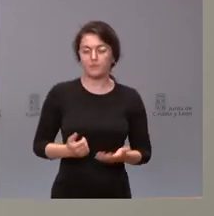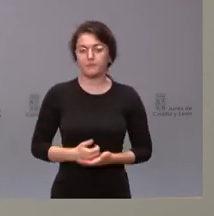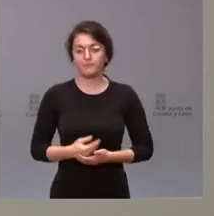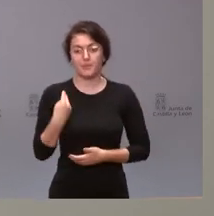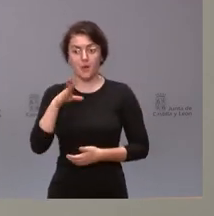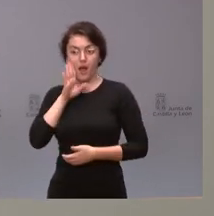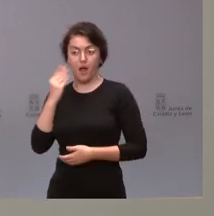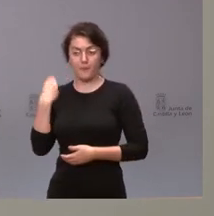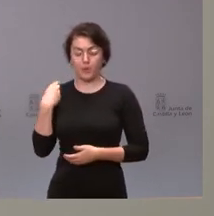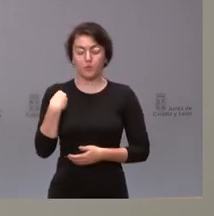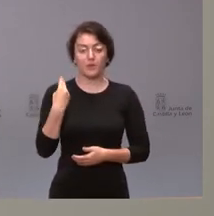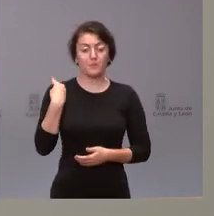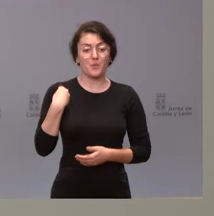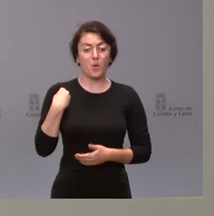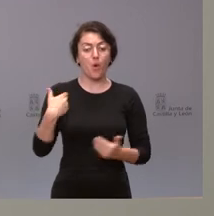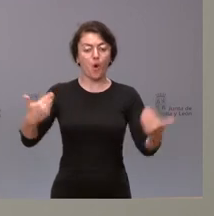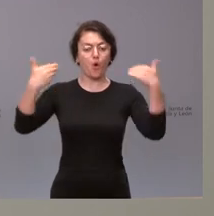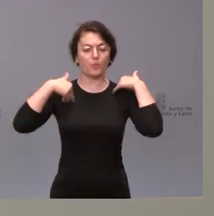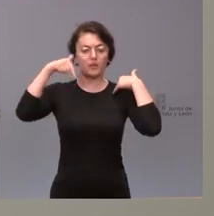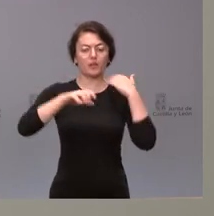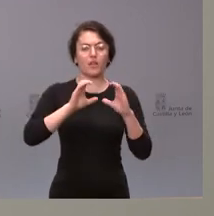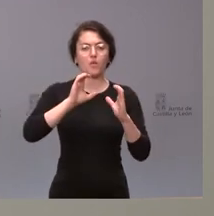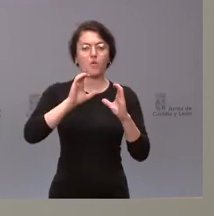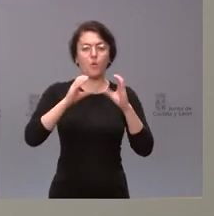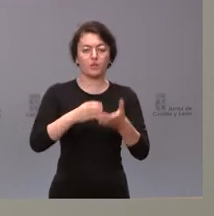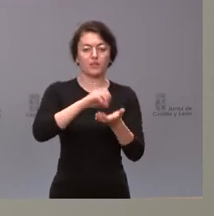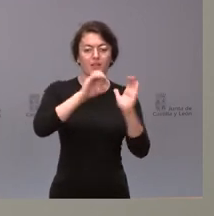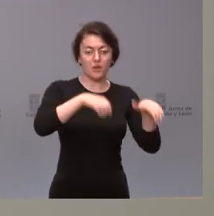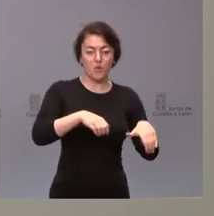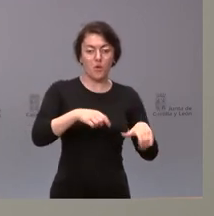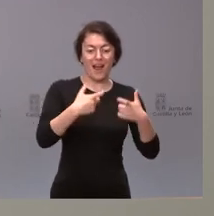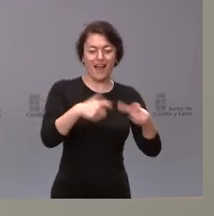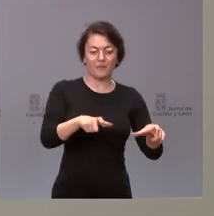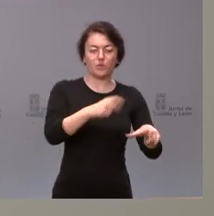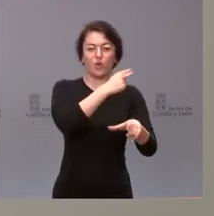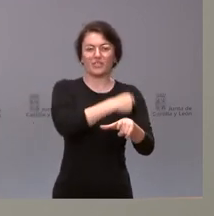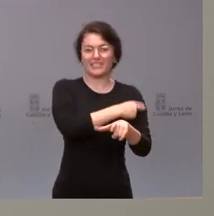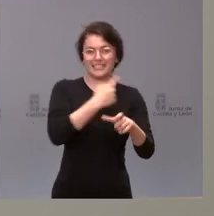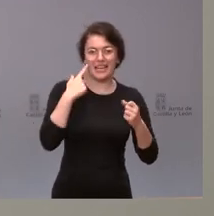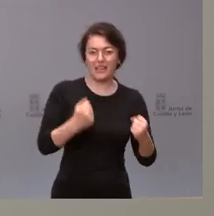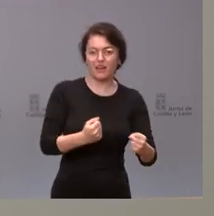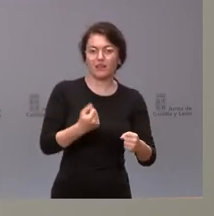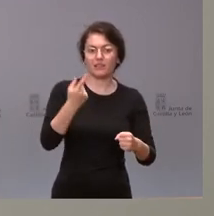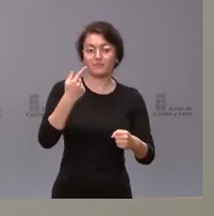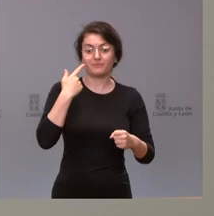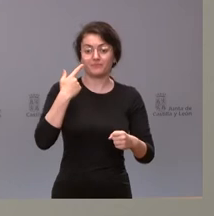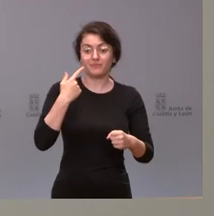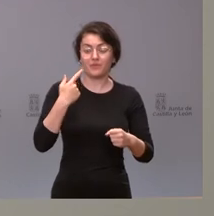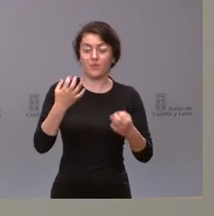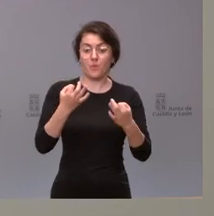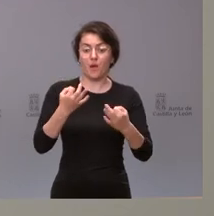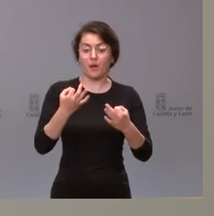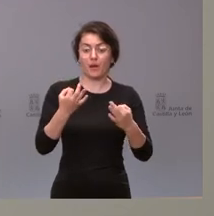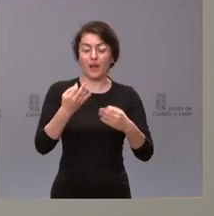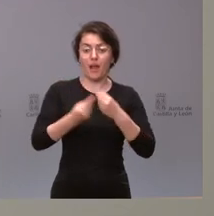La competencia de la Junta de Castilla y León, les decía yo, en el ámbito de sanidad y, en este caso, la Dirección General de Salud Pública, es la autorización de estas aguas para el baño,